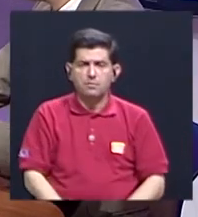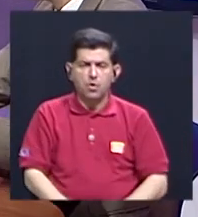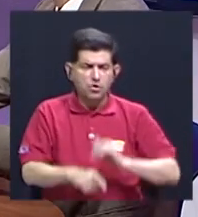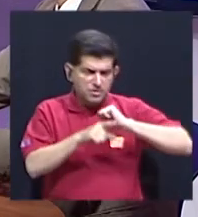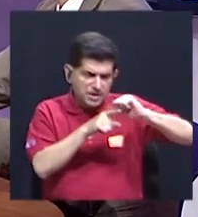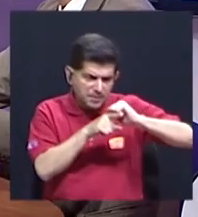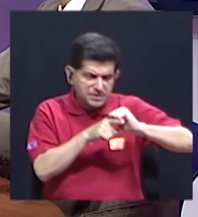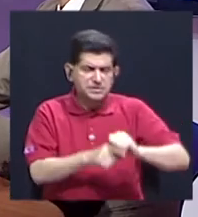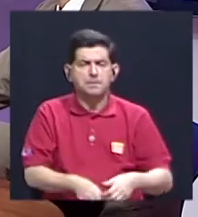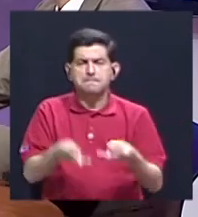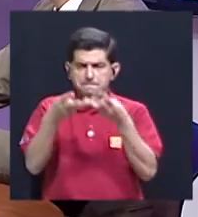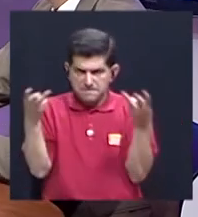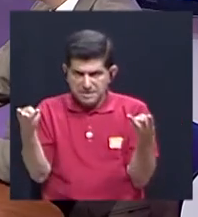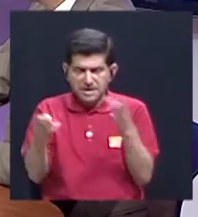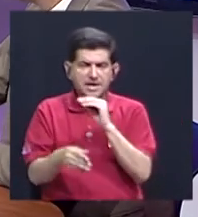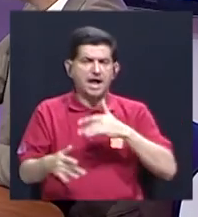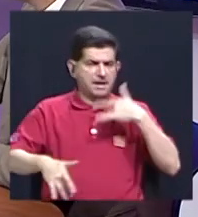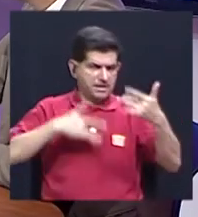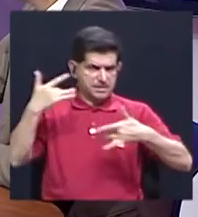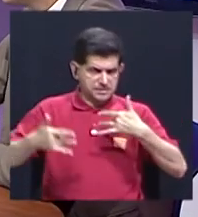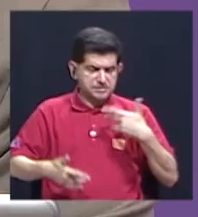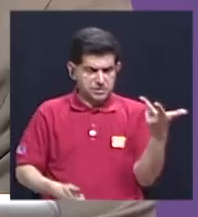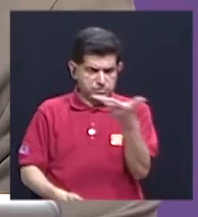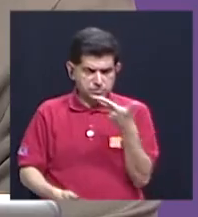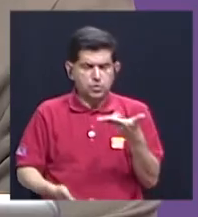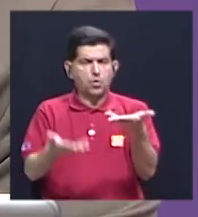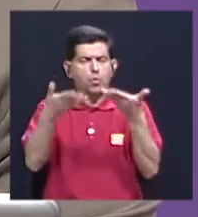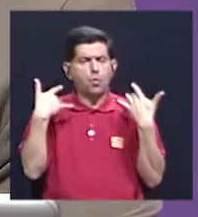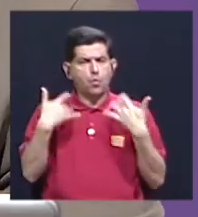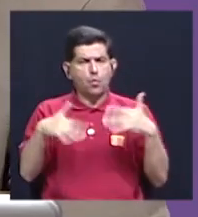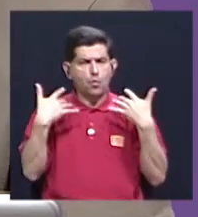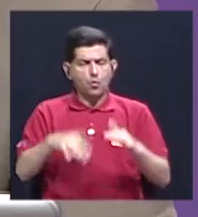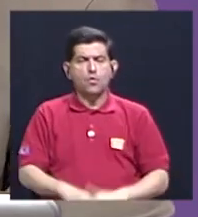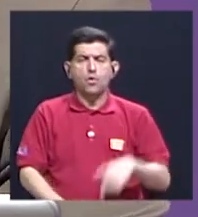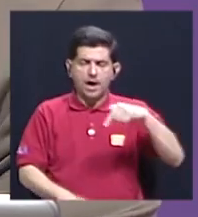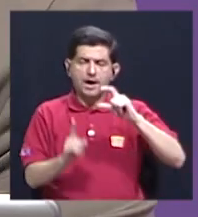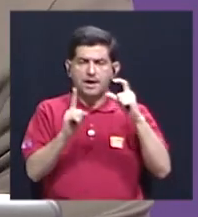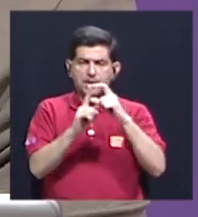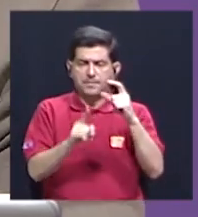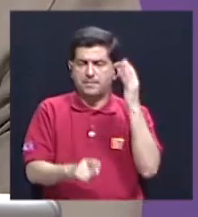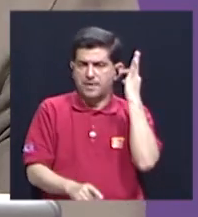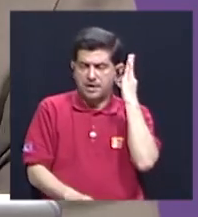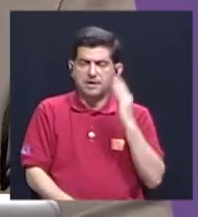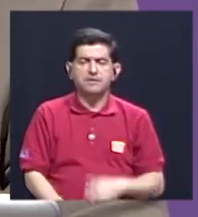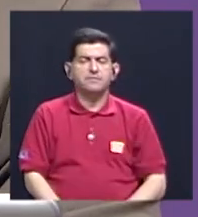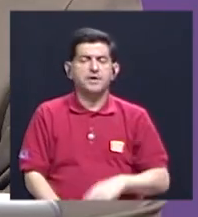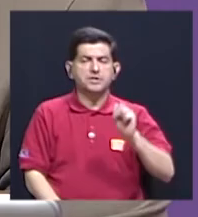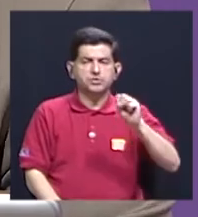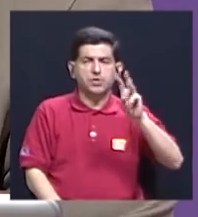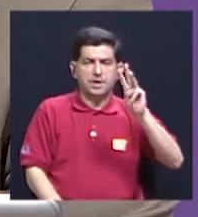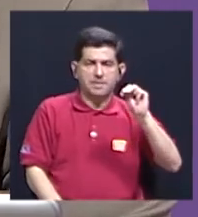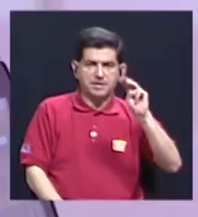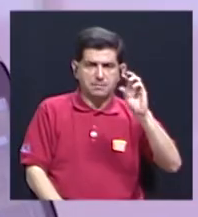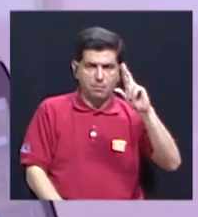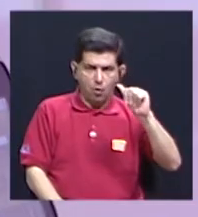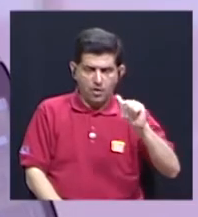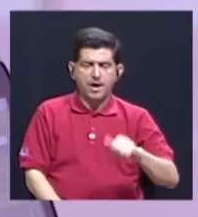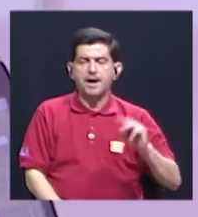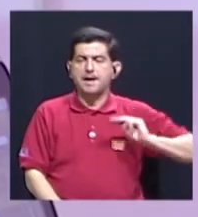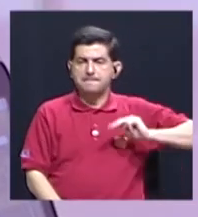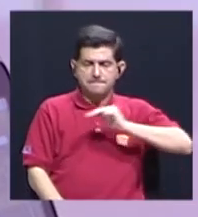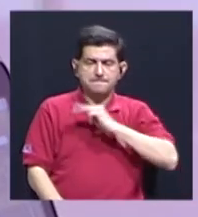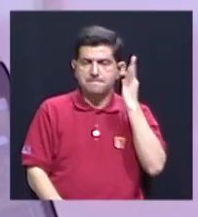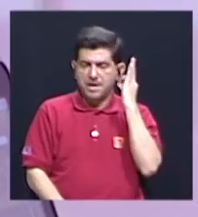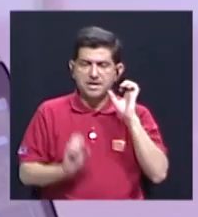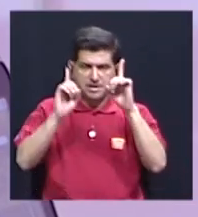capacitación, la producción del material y la sensibilización nos va a tener mucho que dar. hemos estado en Palabra de Mujer con Doña Sonia Marta, nuestra ministra de